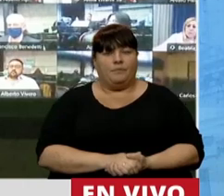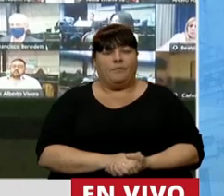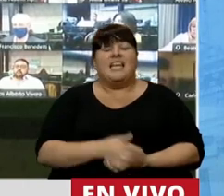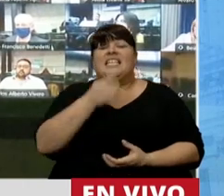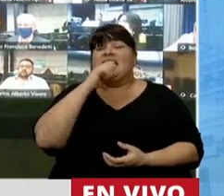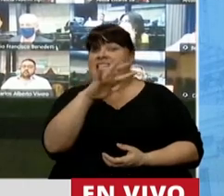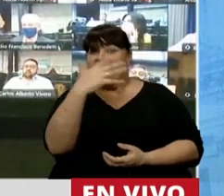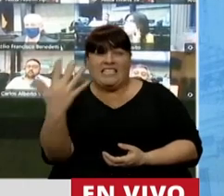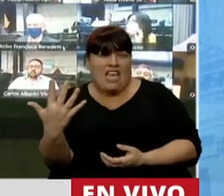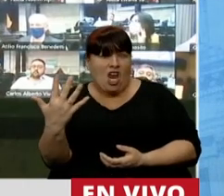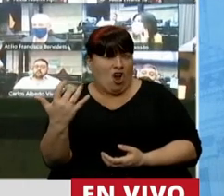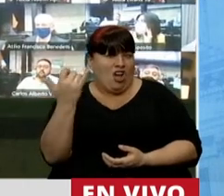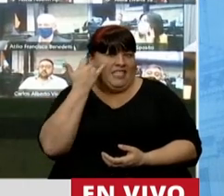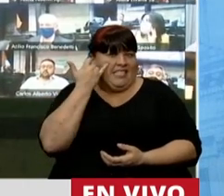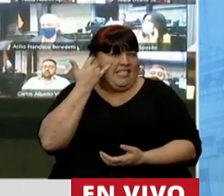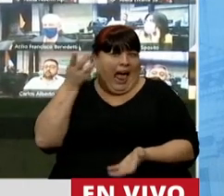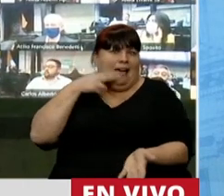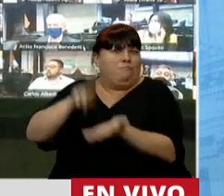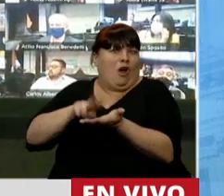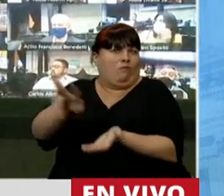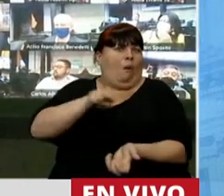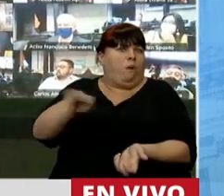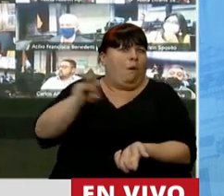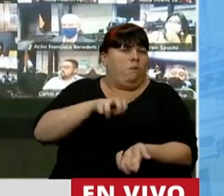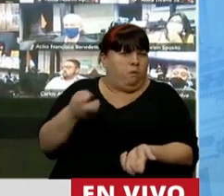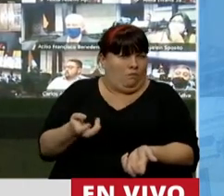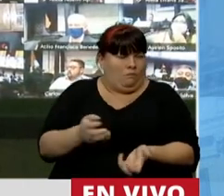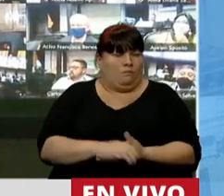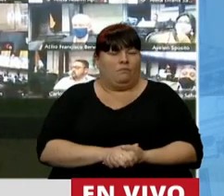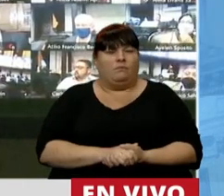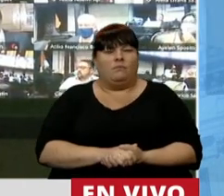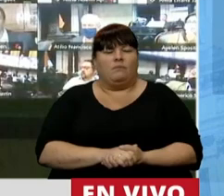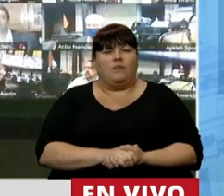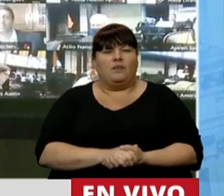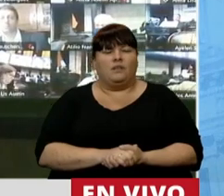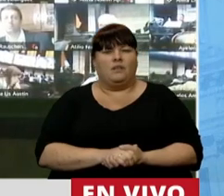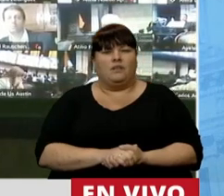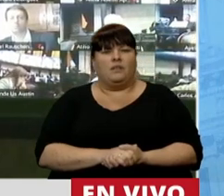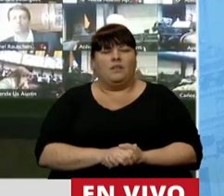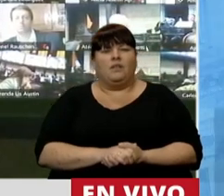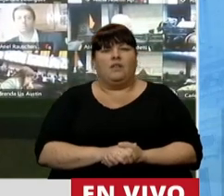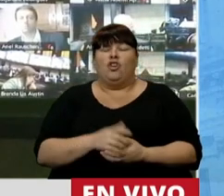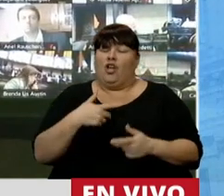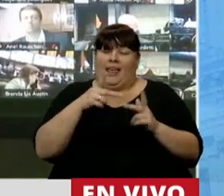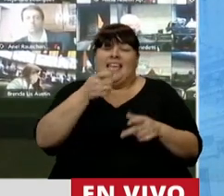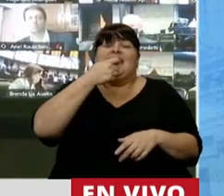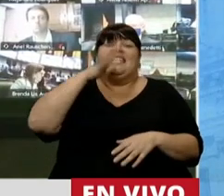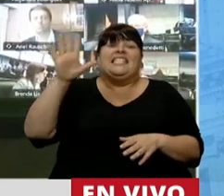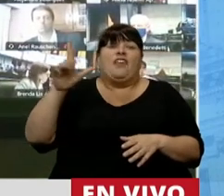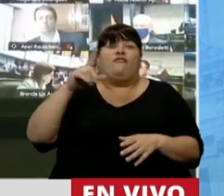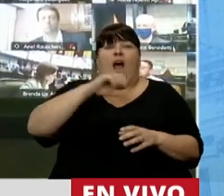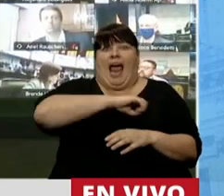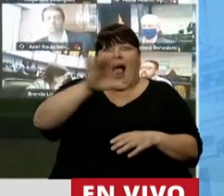con que tenga 5, ya le está pisando los impuestos, y no es 80. No le quiero decir si tiene un